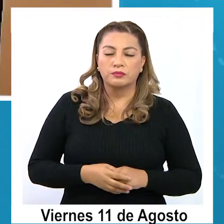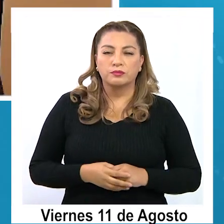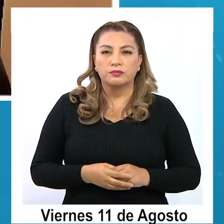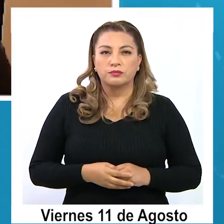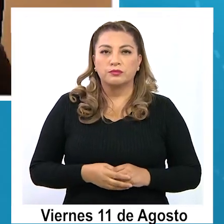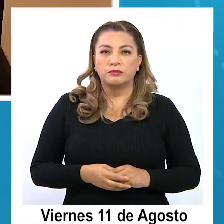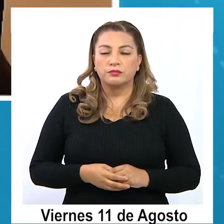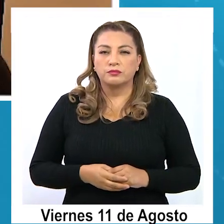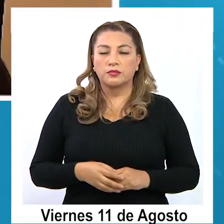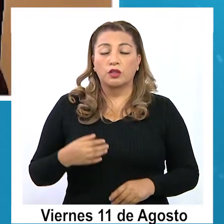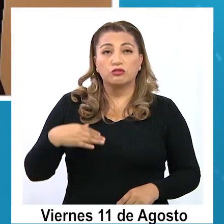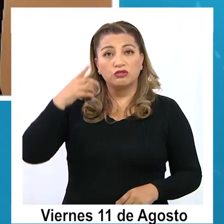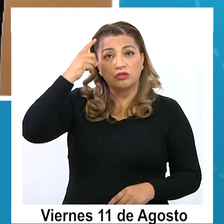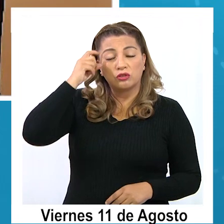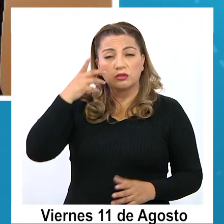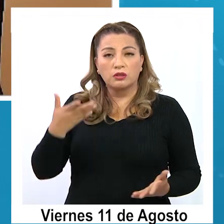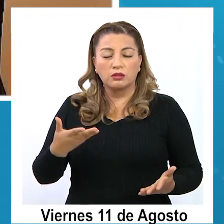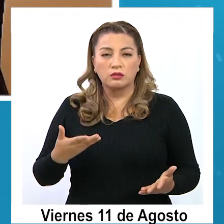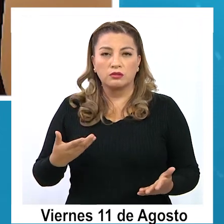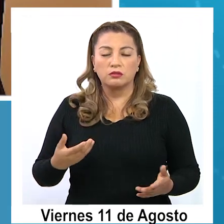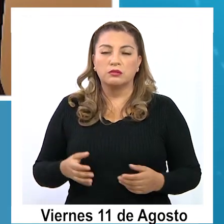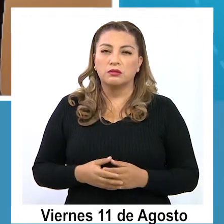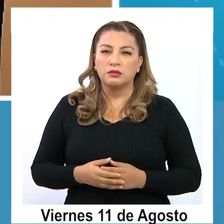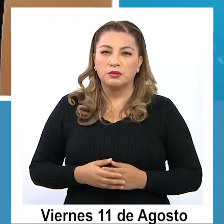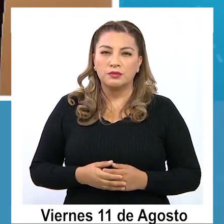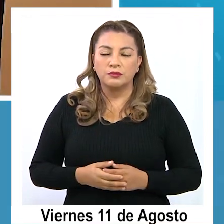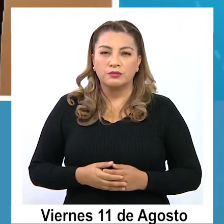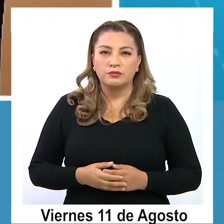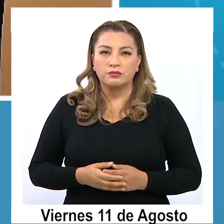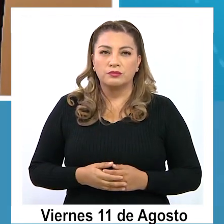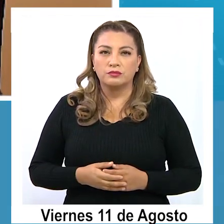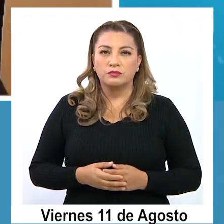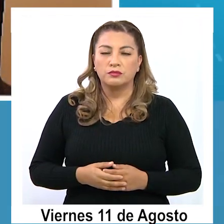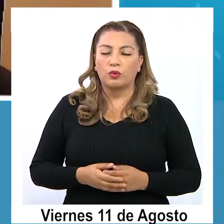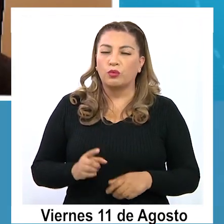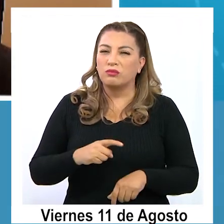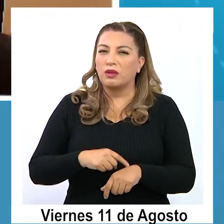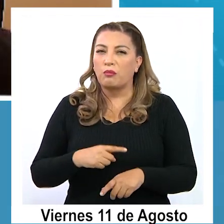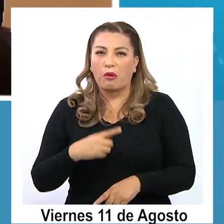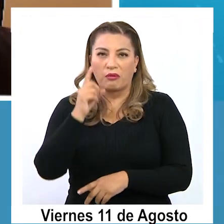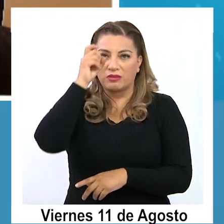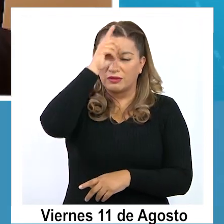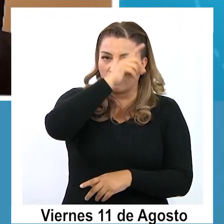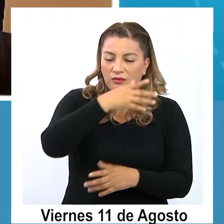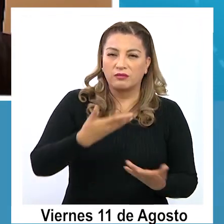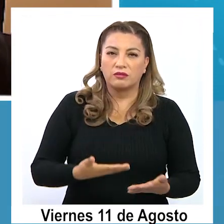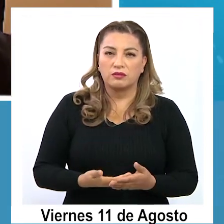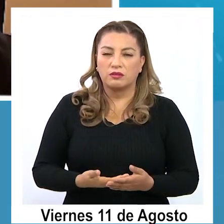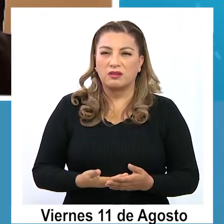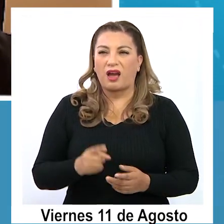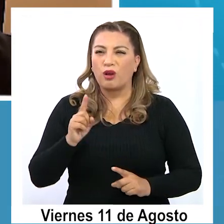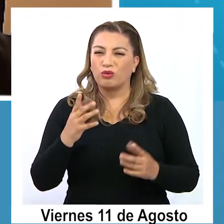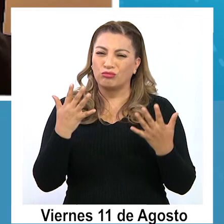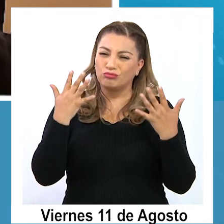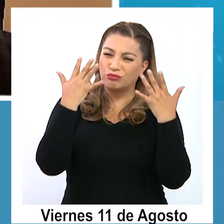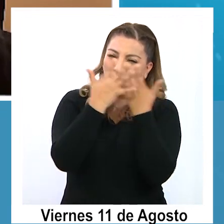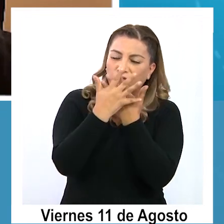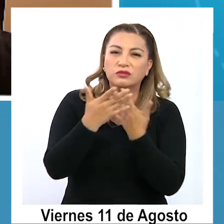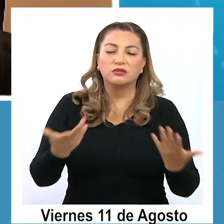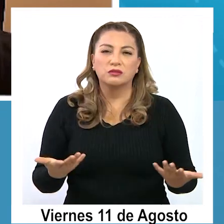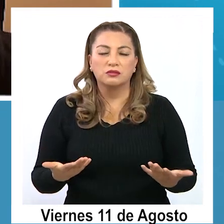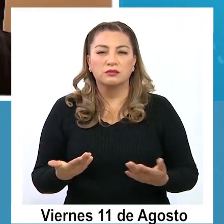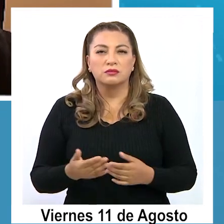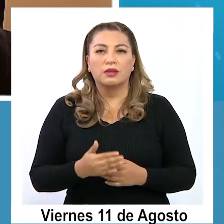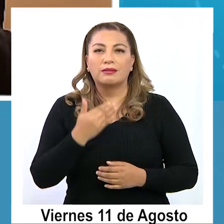Sí, bueno, yo creo que son tiempos un poco convulsos, ¿no?, y llenos de confusión, y